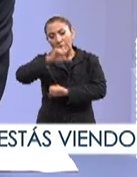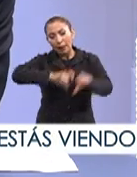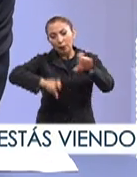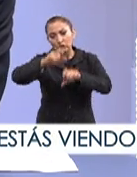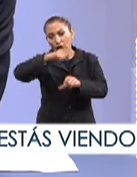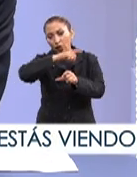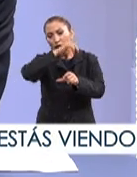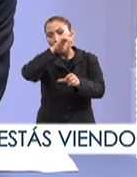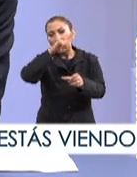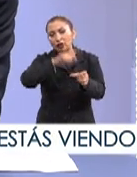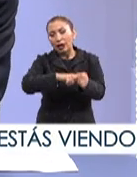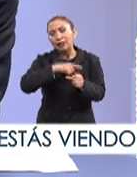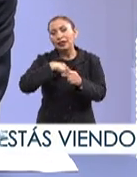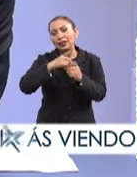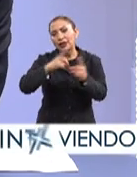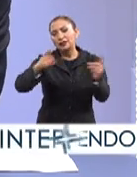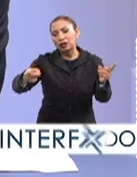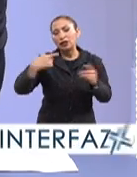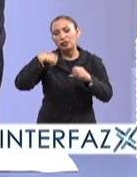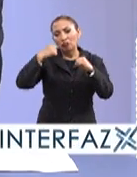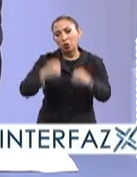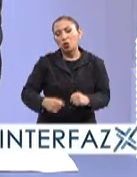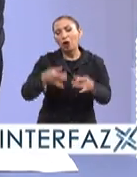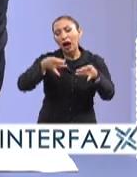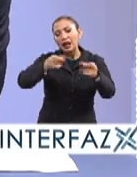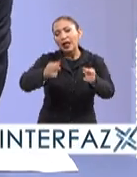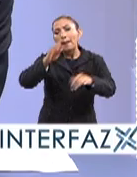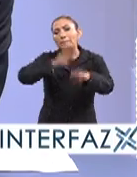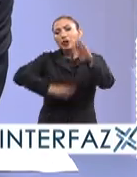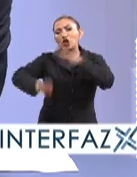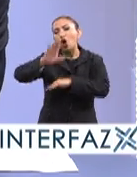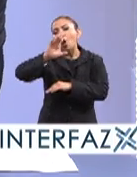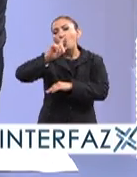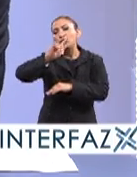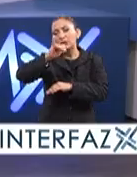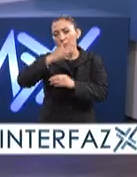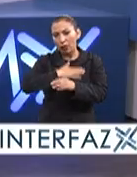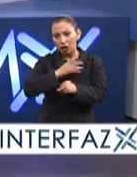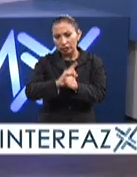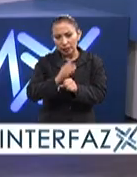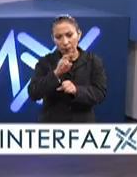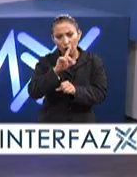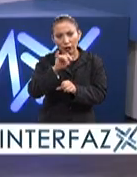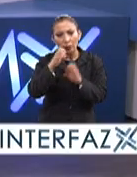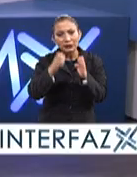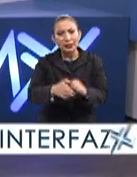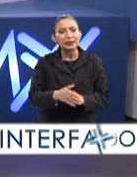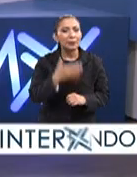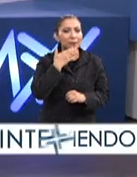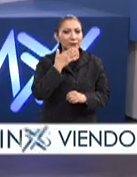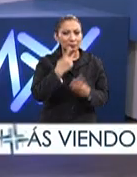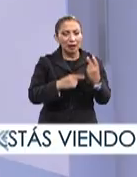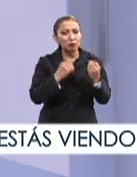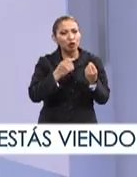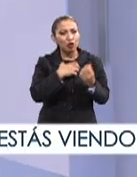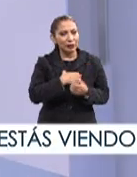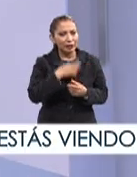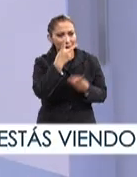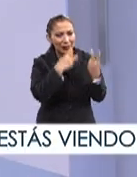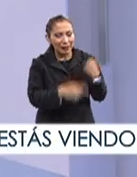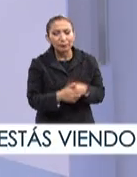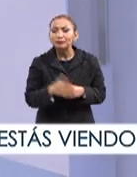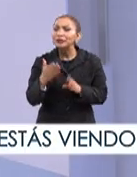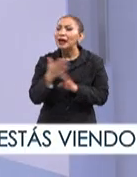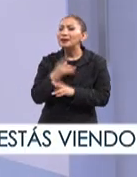Laboratorio Nacional de Desarrollo y Aseguramiento de la Calidad de Biocombustibles. Muy buenos días. Gracias, Violeta. ¿Cómo estás? Bienvenida. Pues muy contenta de estar